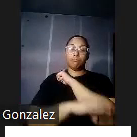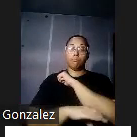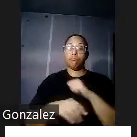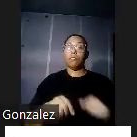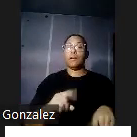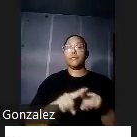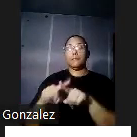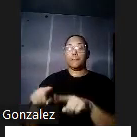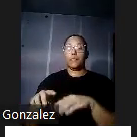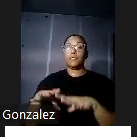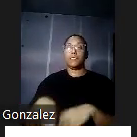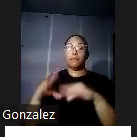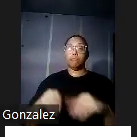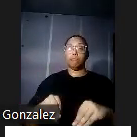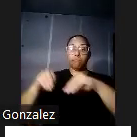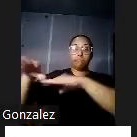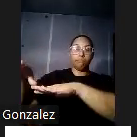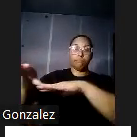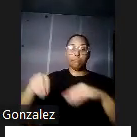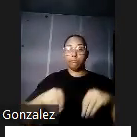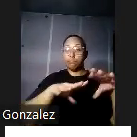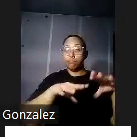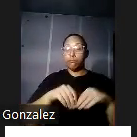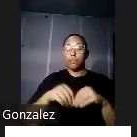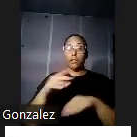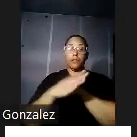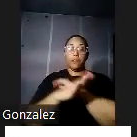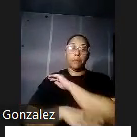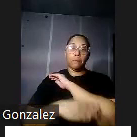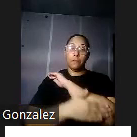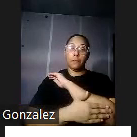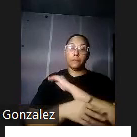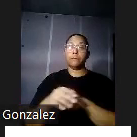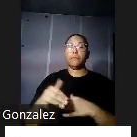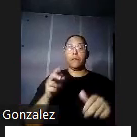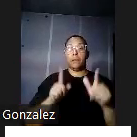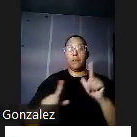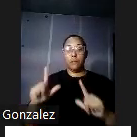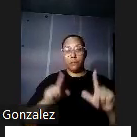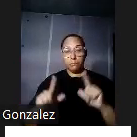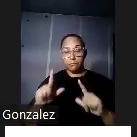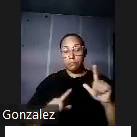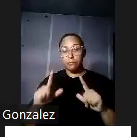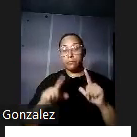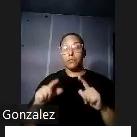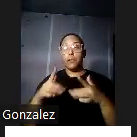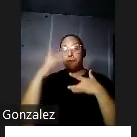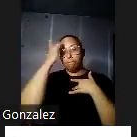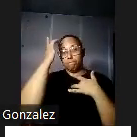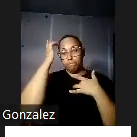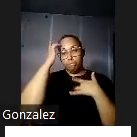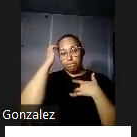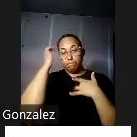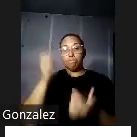montañosos del país investigación clínica y la de laboratorio sobre enfermedades infecciosas durante muchos